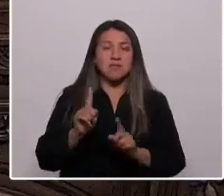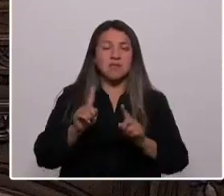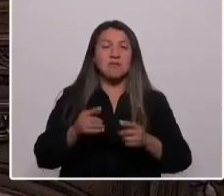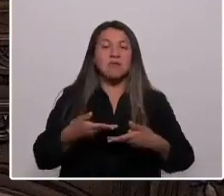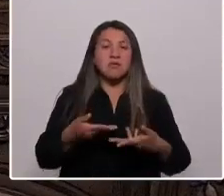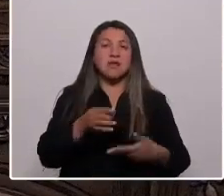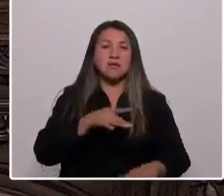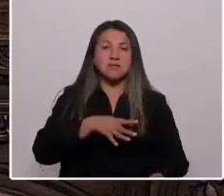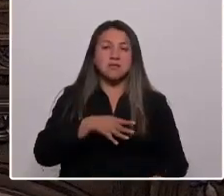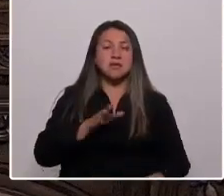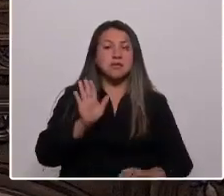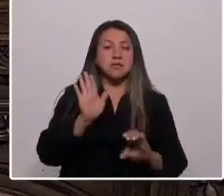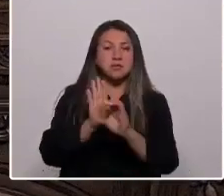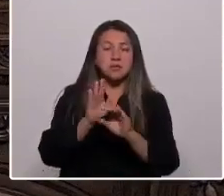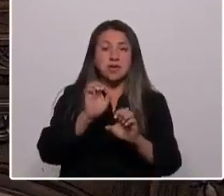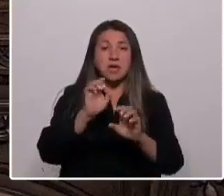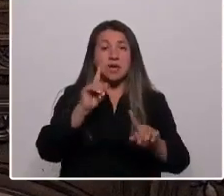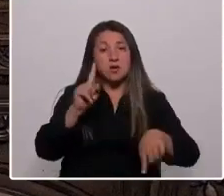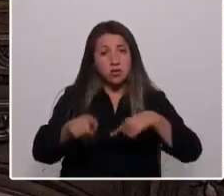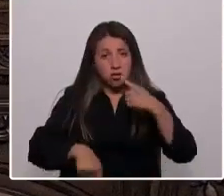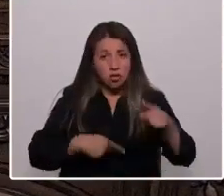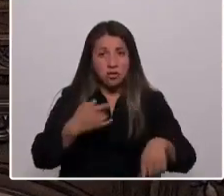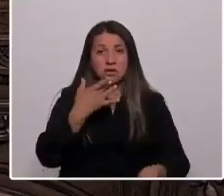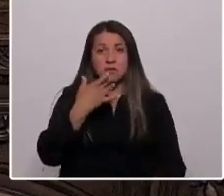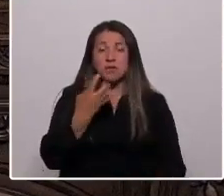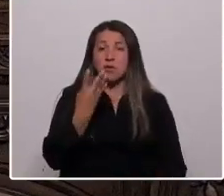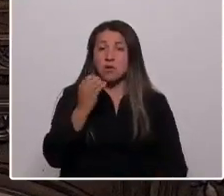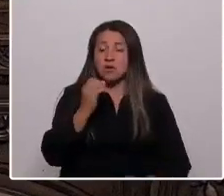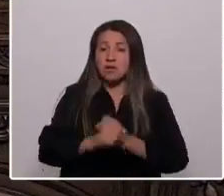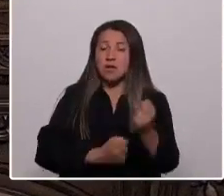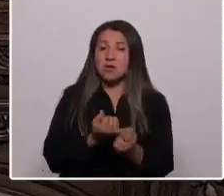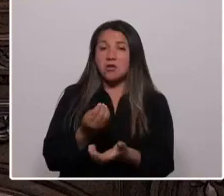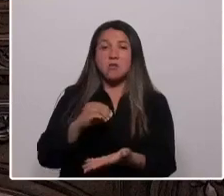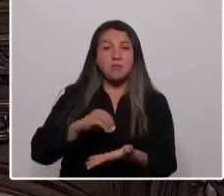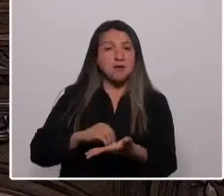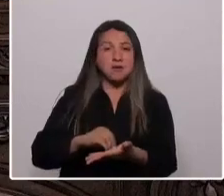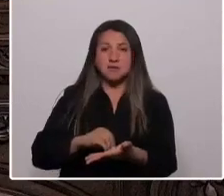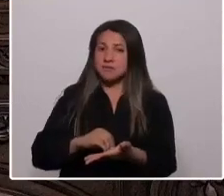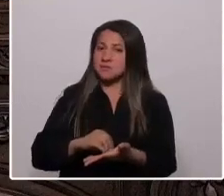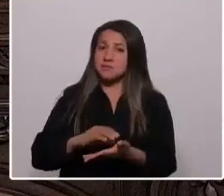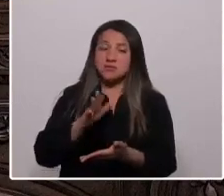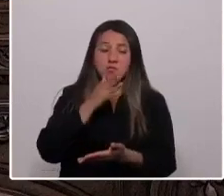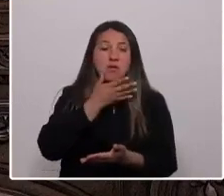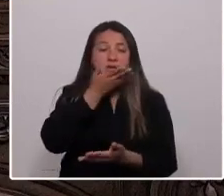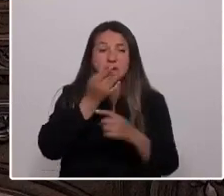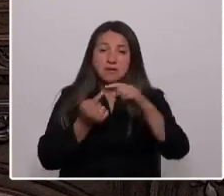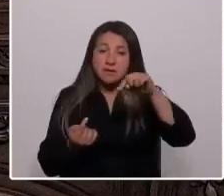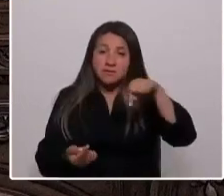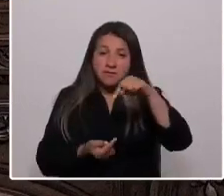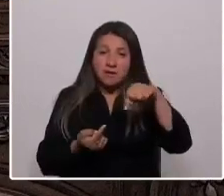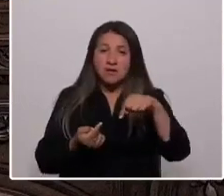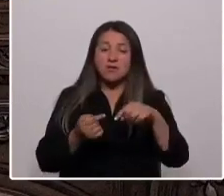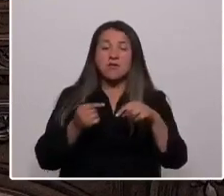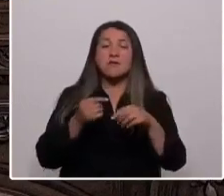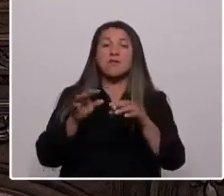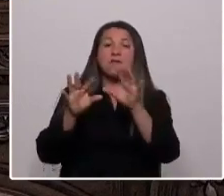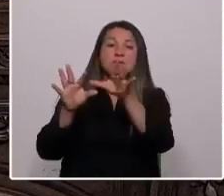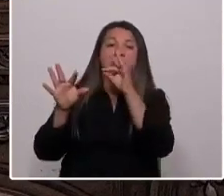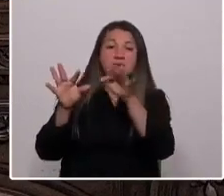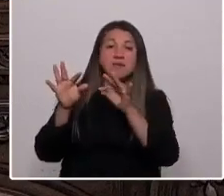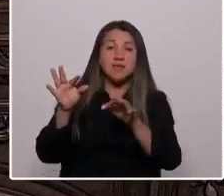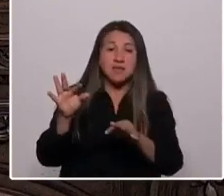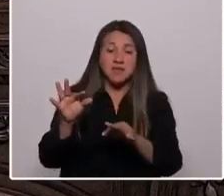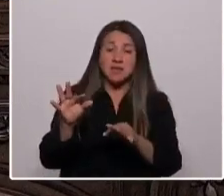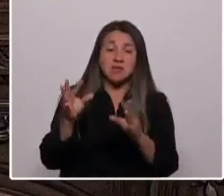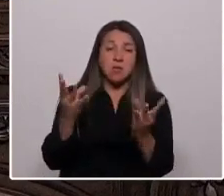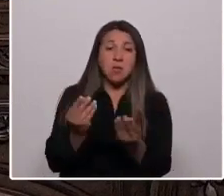Constitución ecológica, ya que en 40 años más no nos quedarán ni nieves ni glaciares en la zona central, lo que no será un conflicto problema